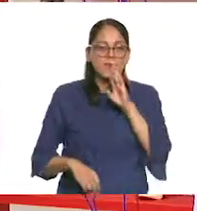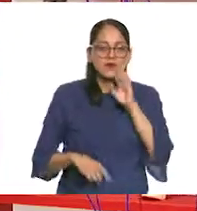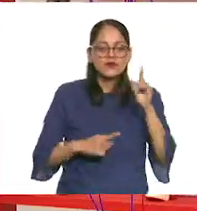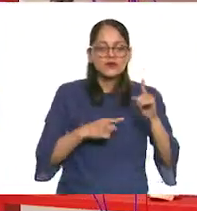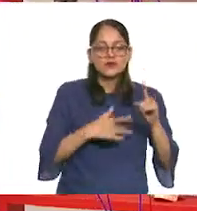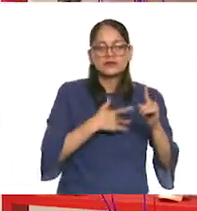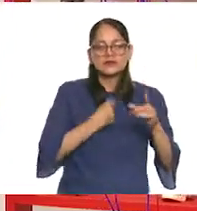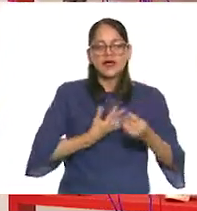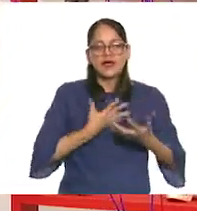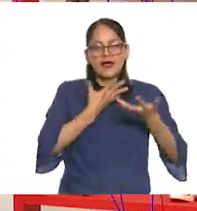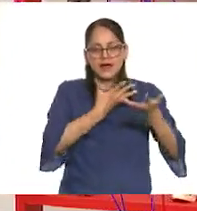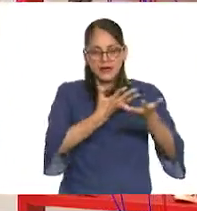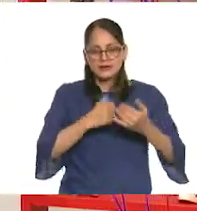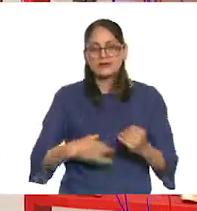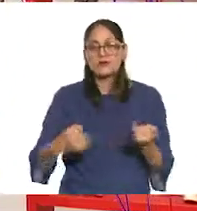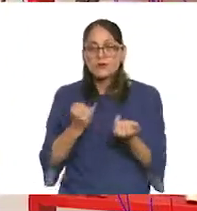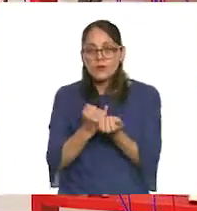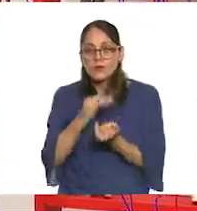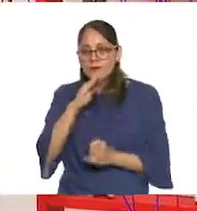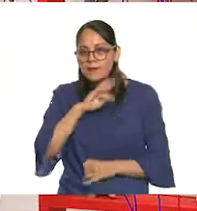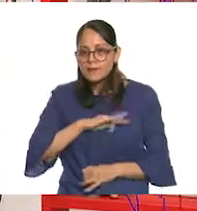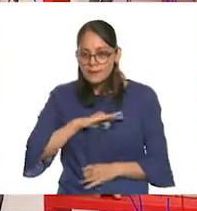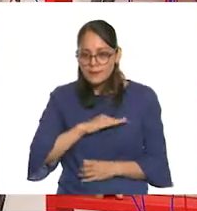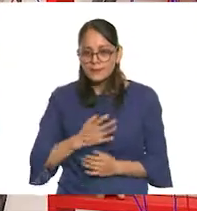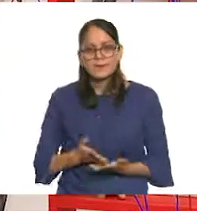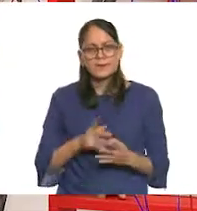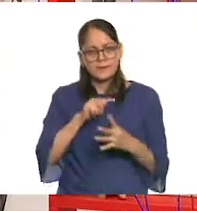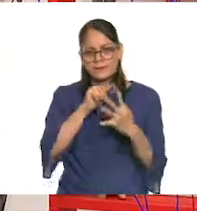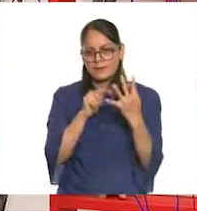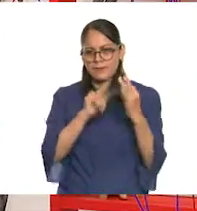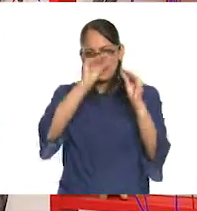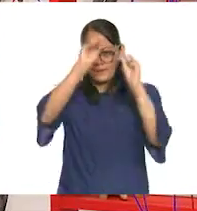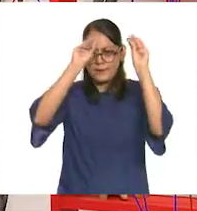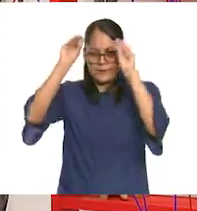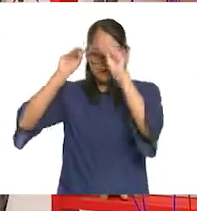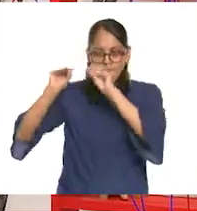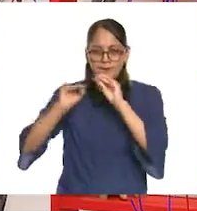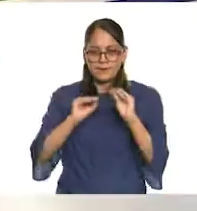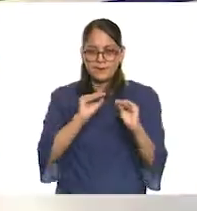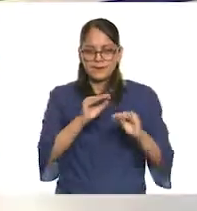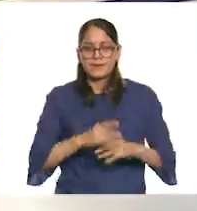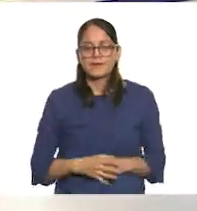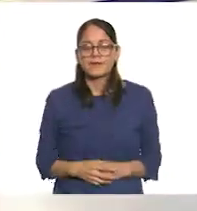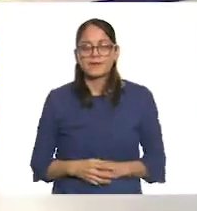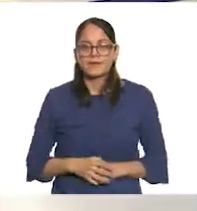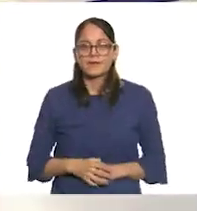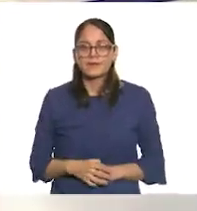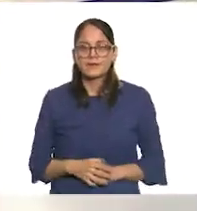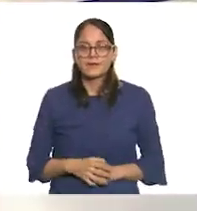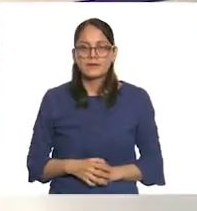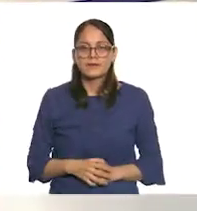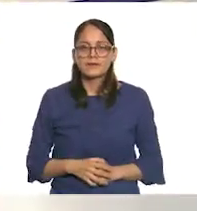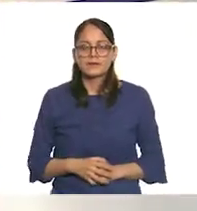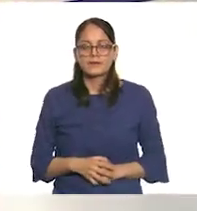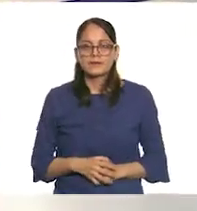inspiras, felicidades. Vamos a entrelazar estas pequeñas frases también.